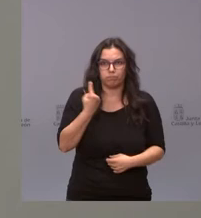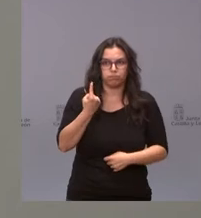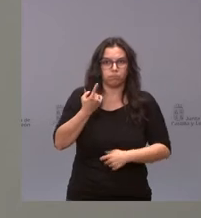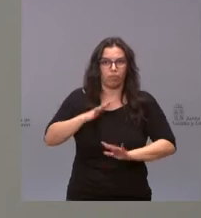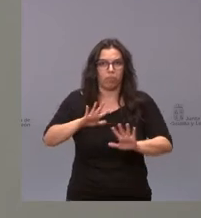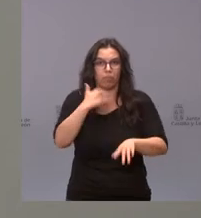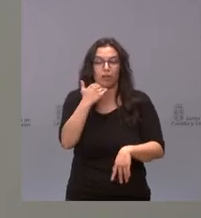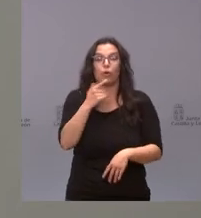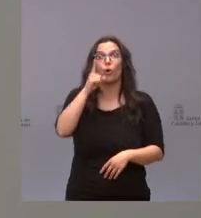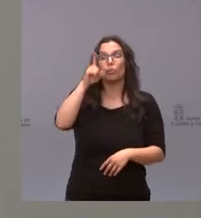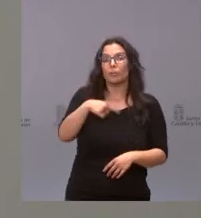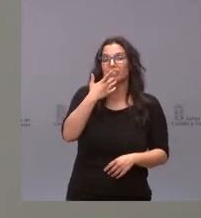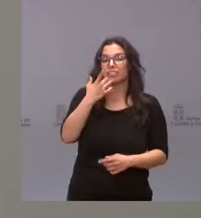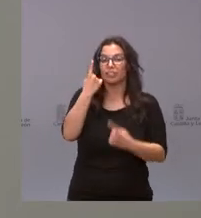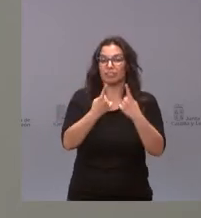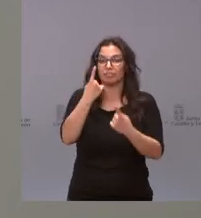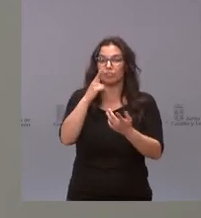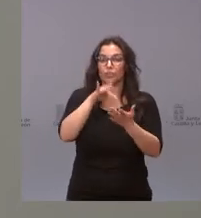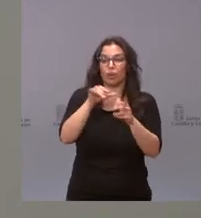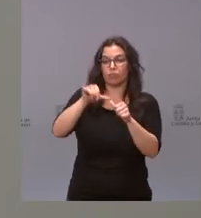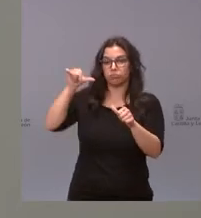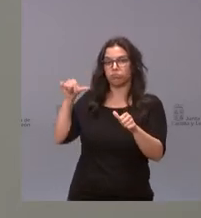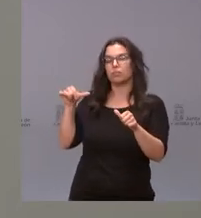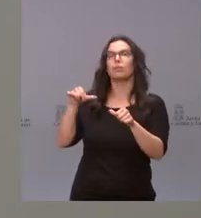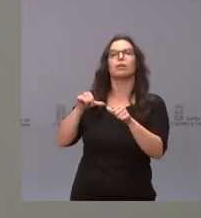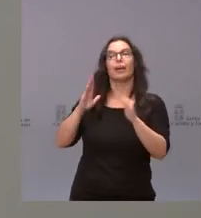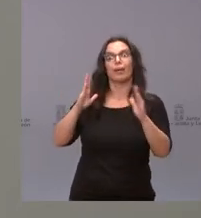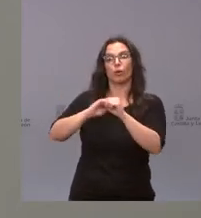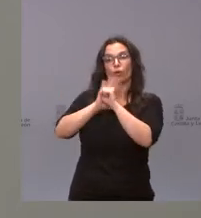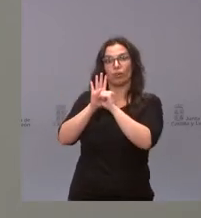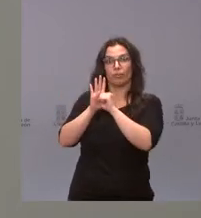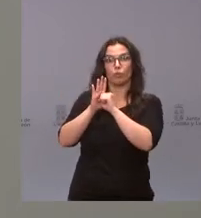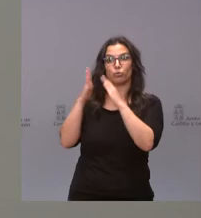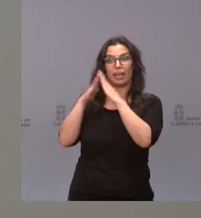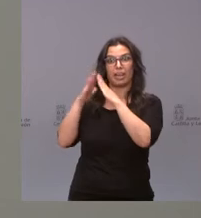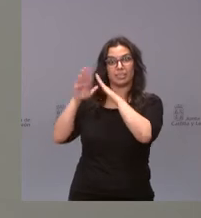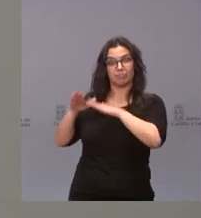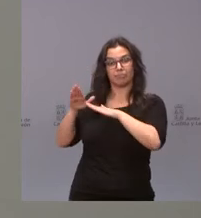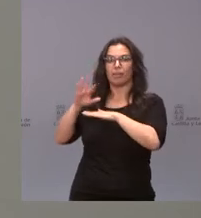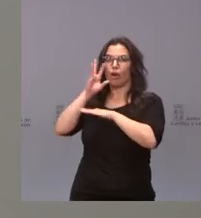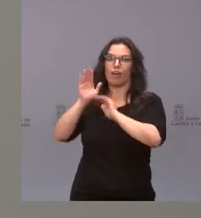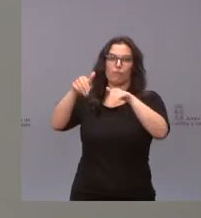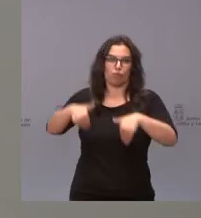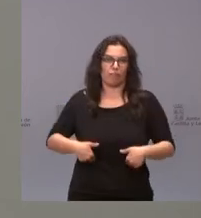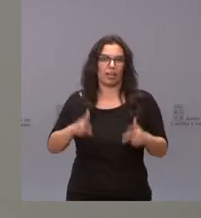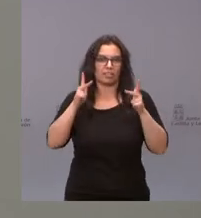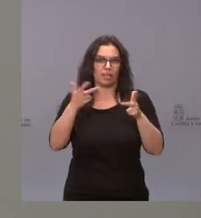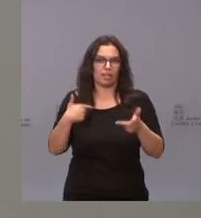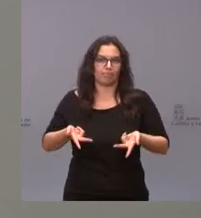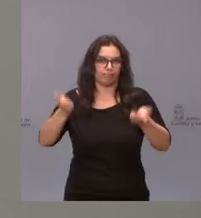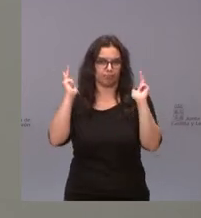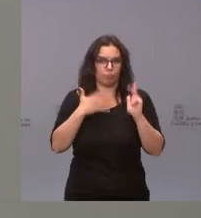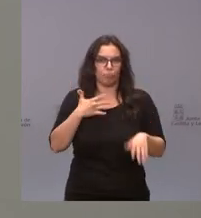habían pasado la pandemia o estaban en sus domicilios que pudieran volver a los centros residenciales. De eso fue